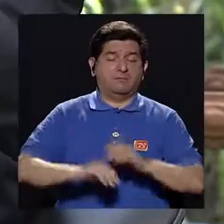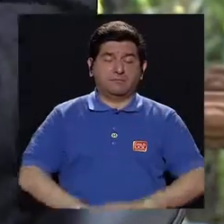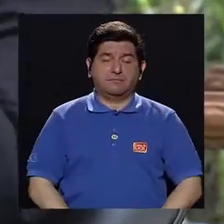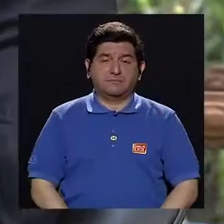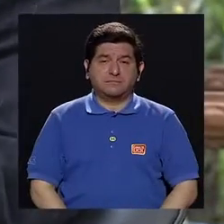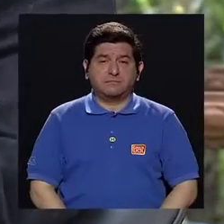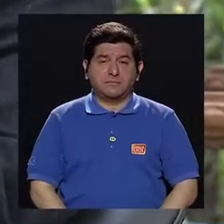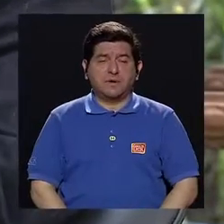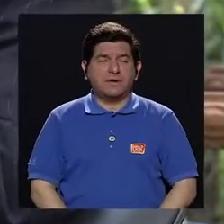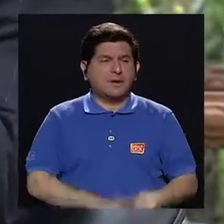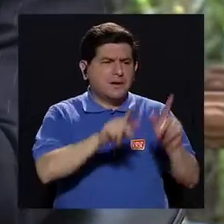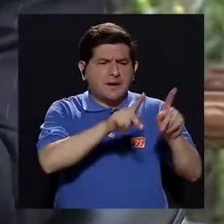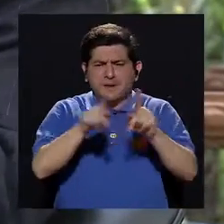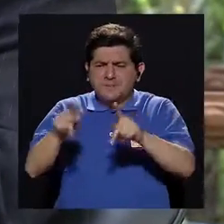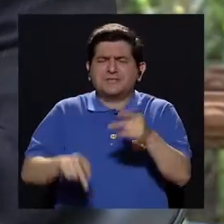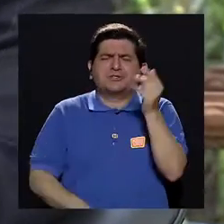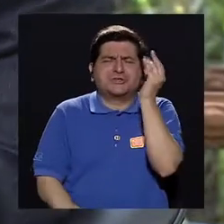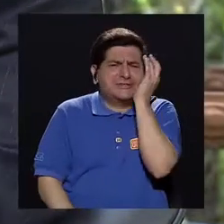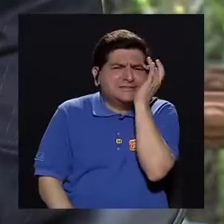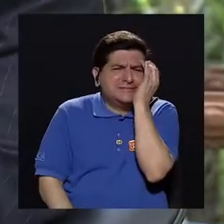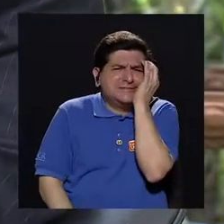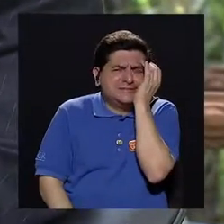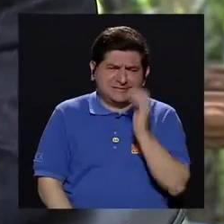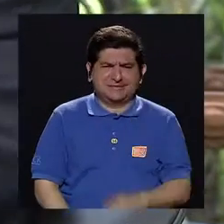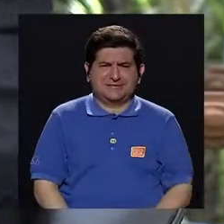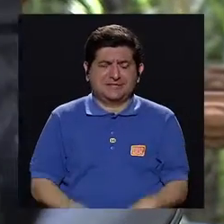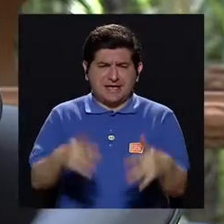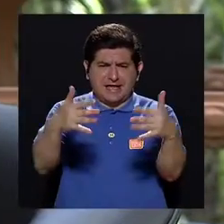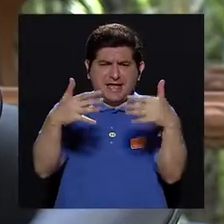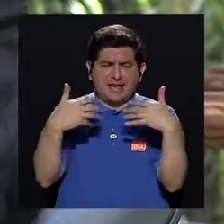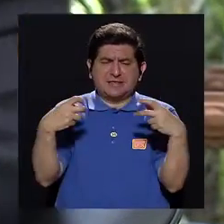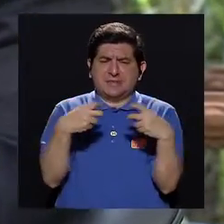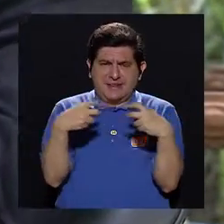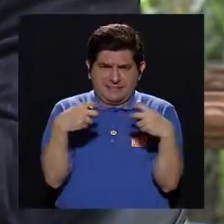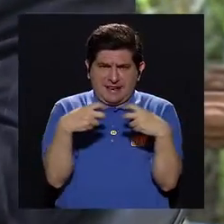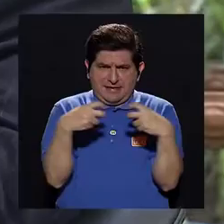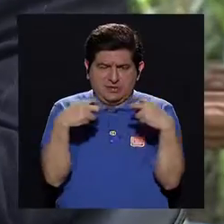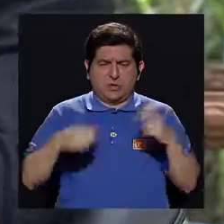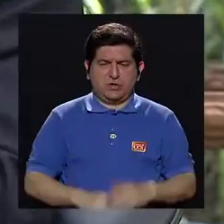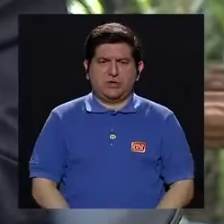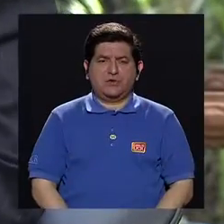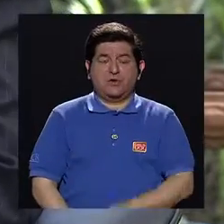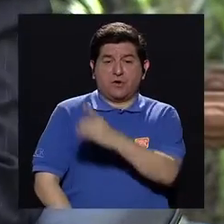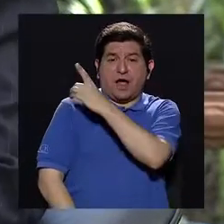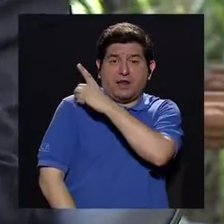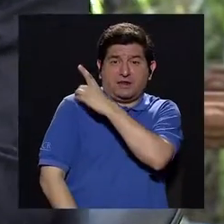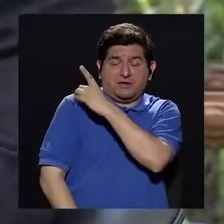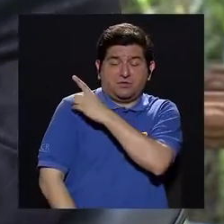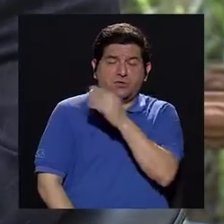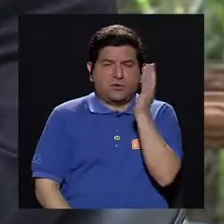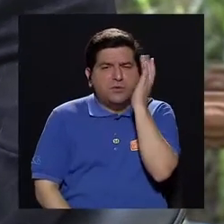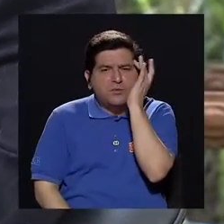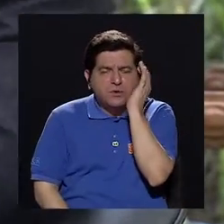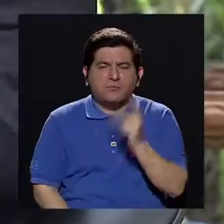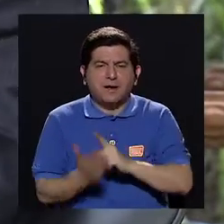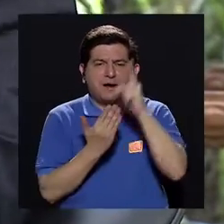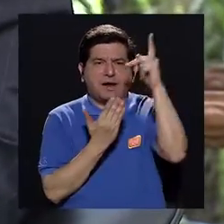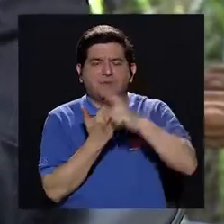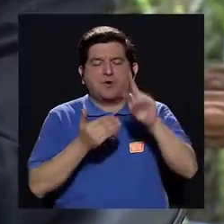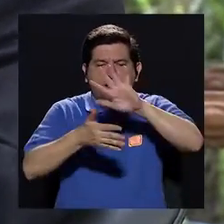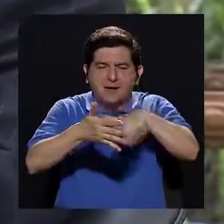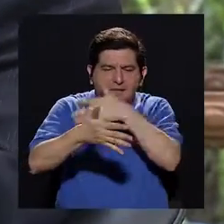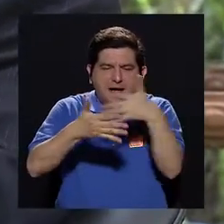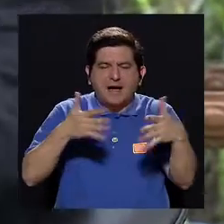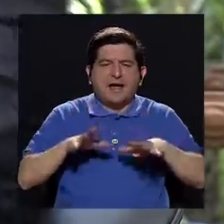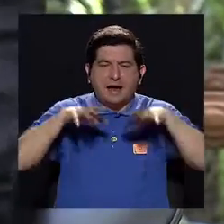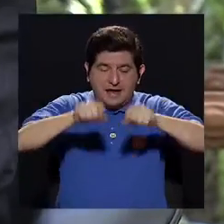a ver, cuando uno, a la gente le preocupa mucho el que el expediente es electrónico, a los directores nos preocupa más el programa de